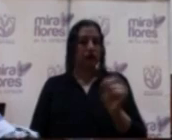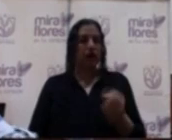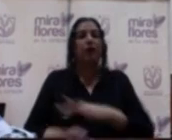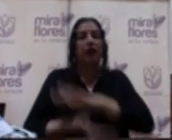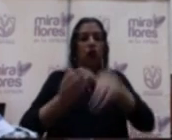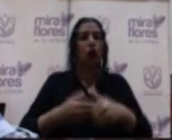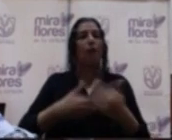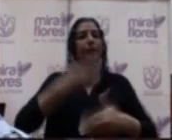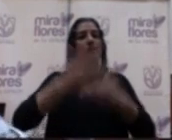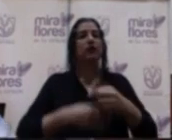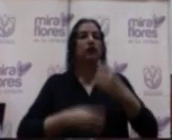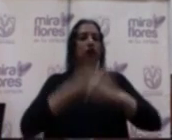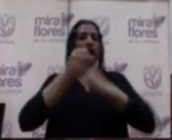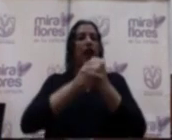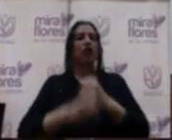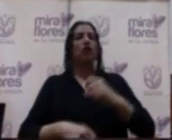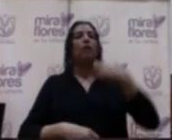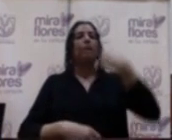proceso para el año 2017.